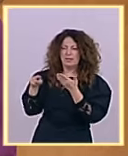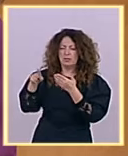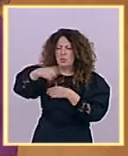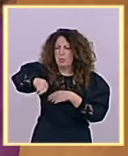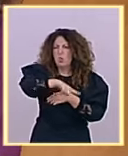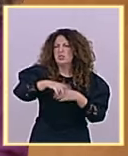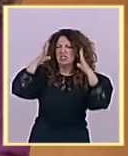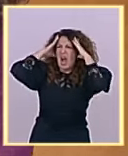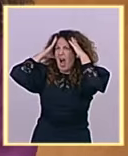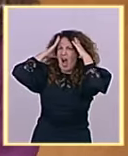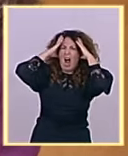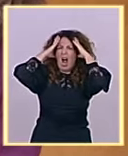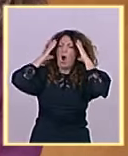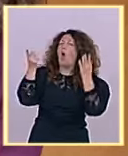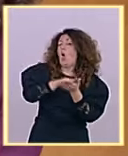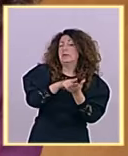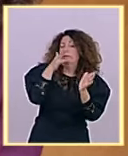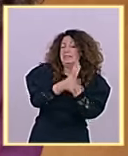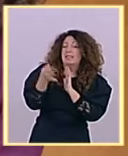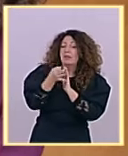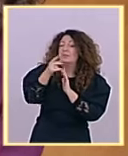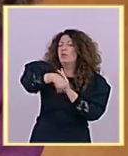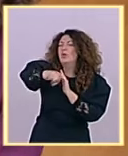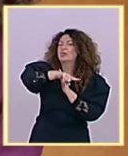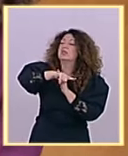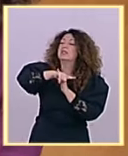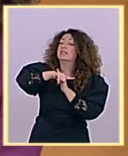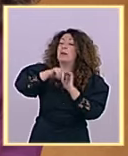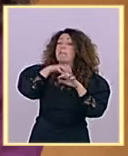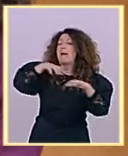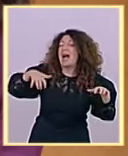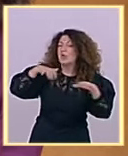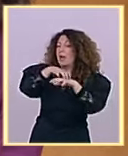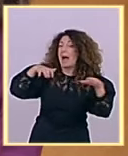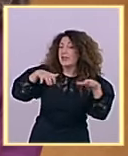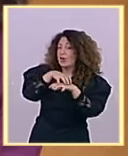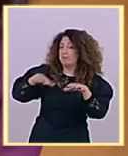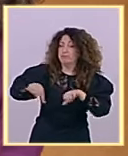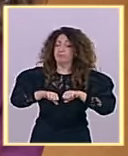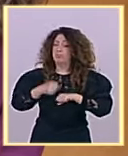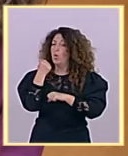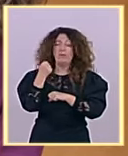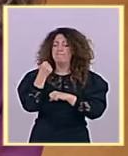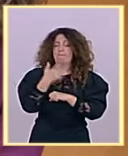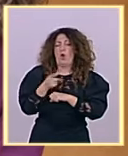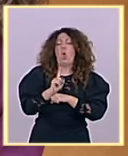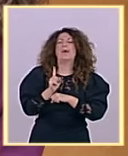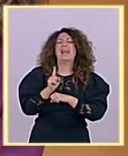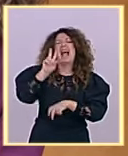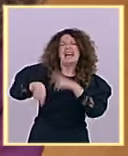ustedes tengan esas mayorías no van a permitir la renovación de los órganos de funcionamiento de gobierno de los jueces?